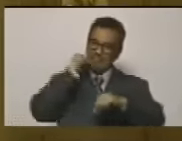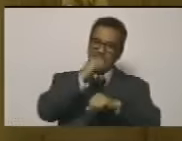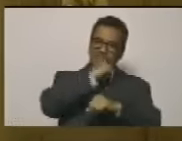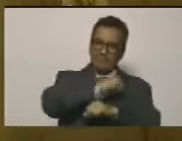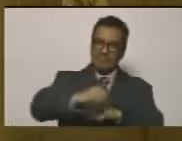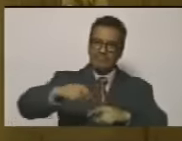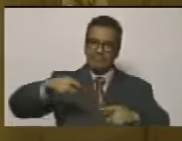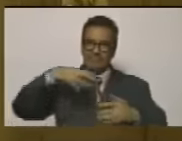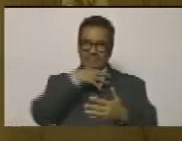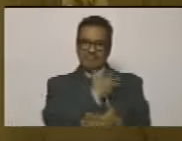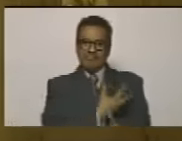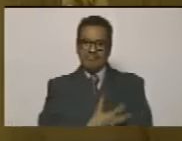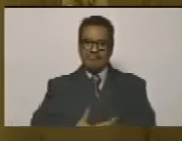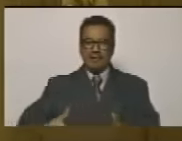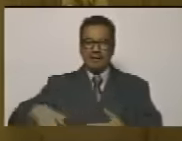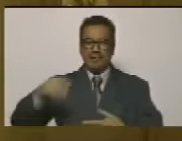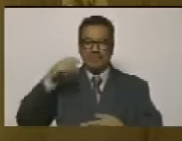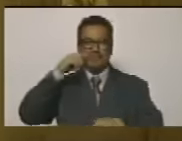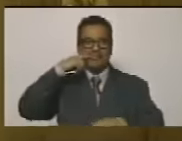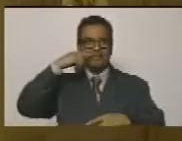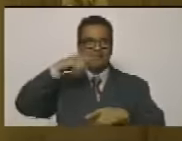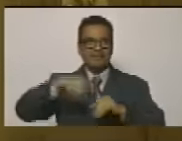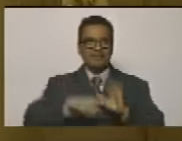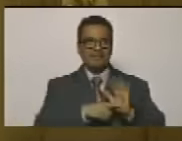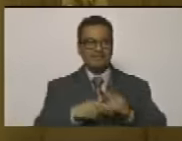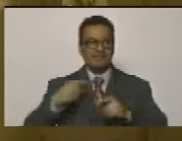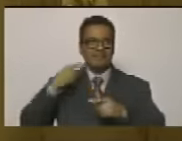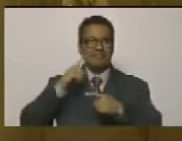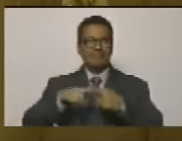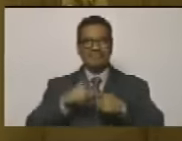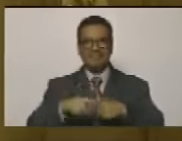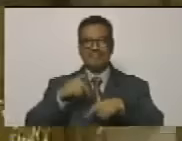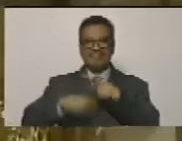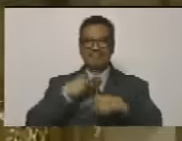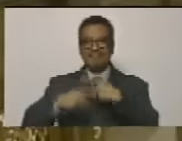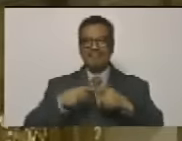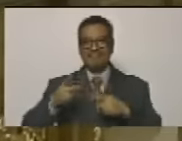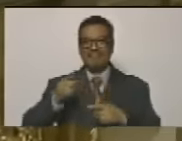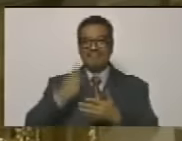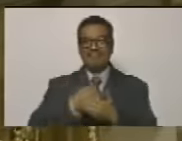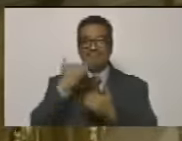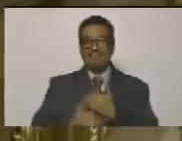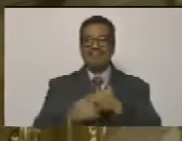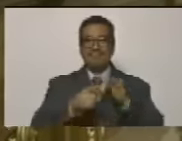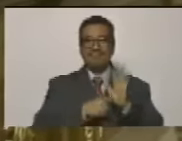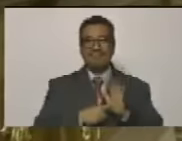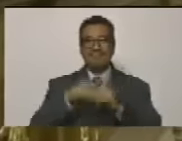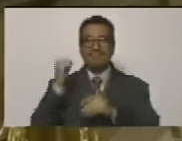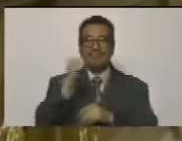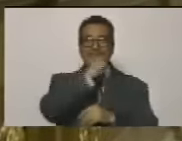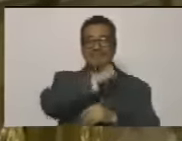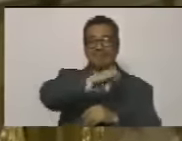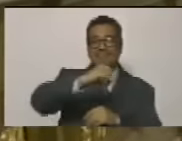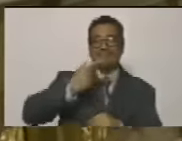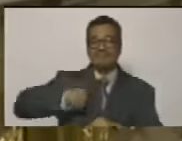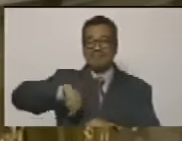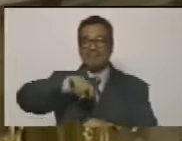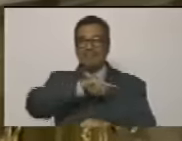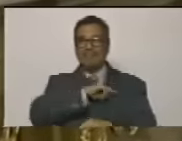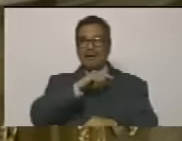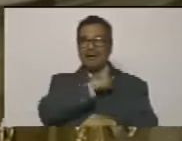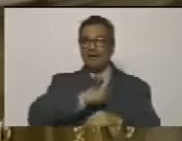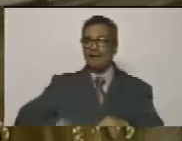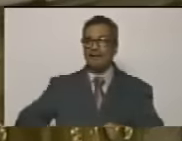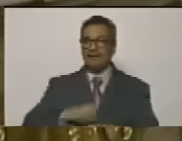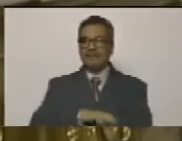llenar de sangre nuestro país. Están planificando no sólo el asesinato de nuestro presidente,